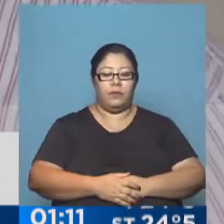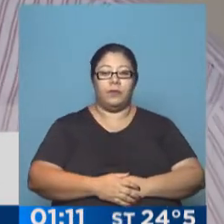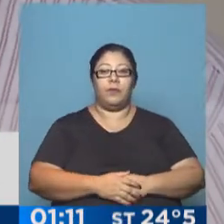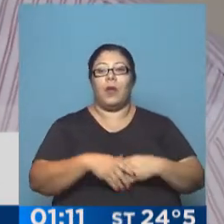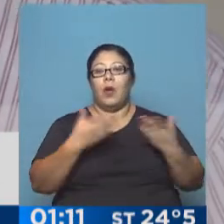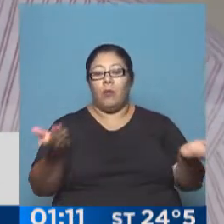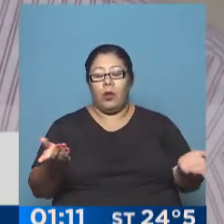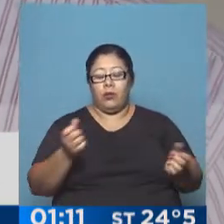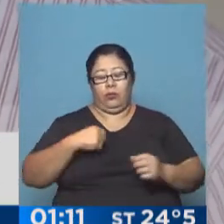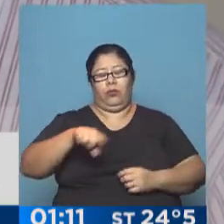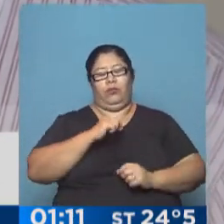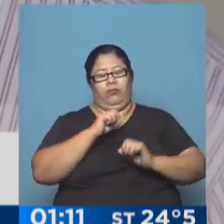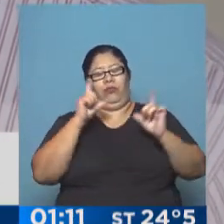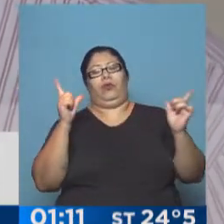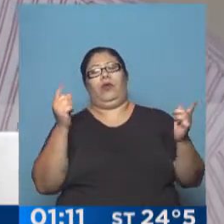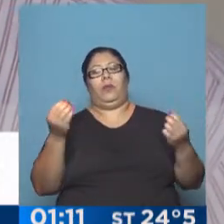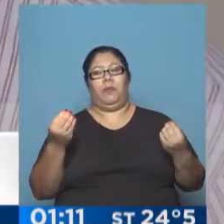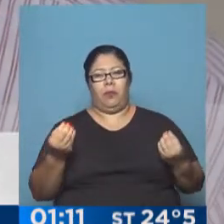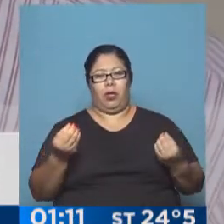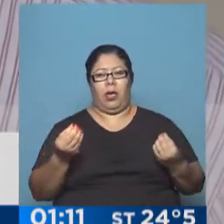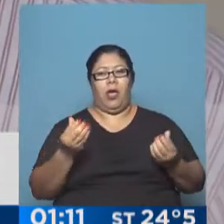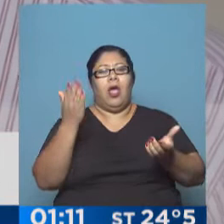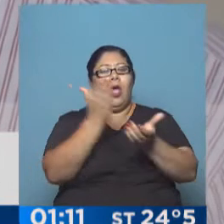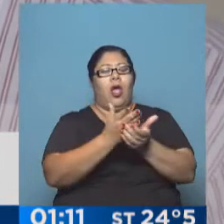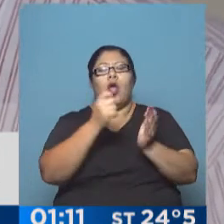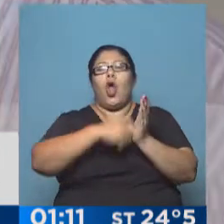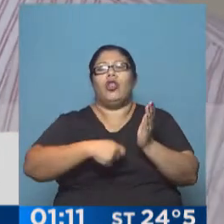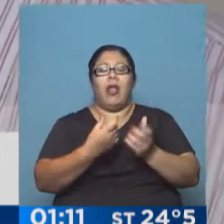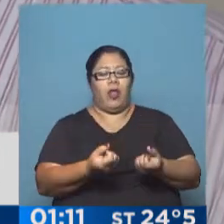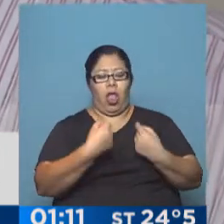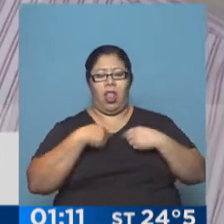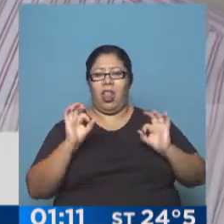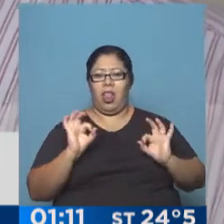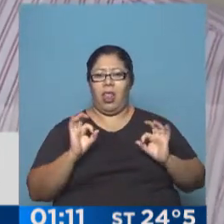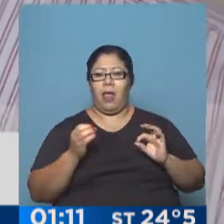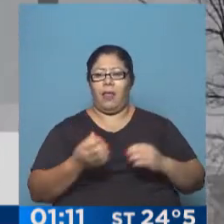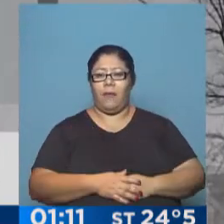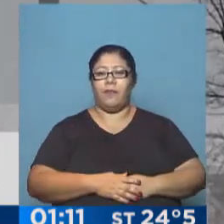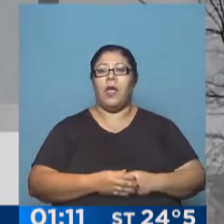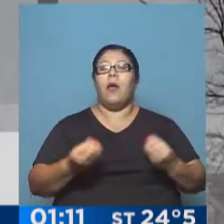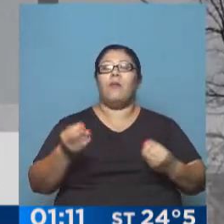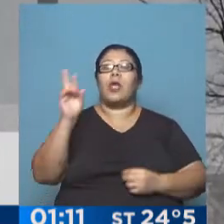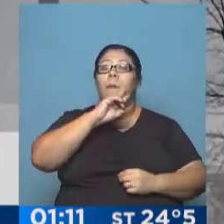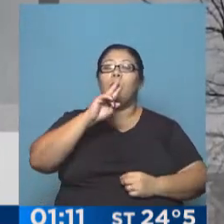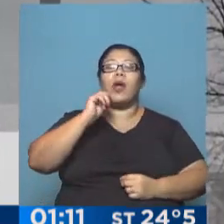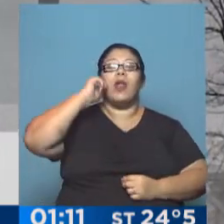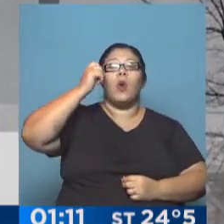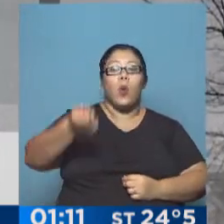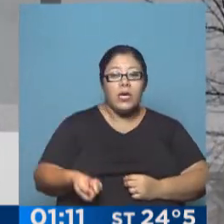un poco nos sorprendió el hecho de que no se nos entregó el contrato porque la jueza adujo que